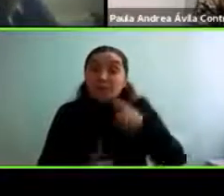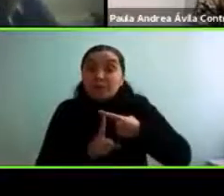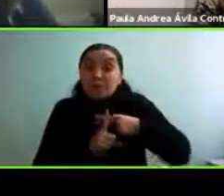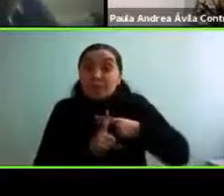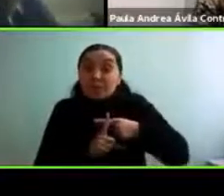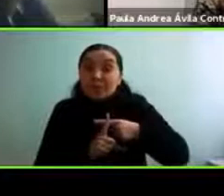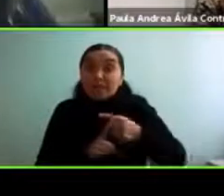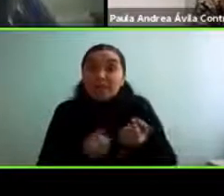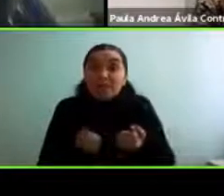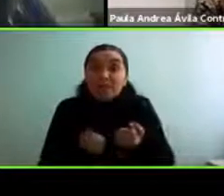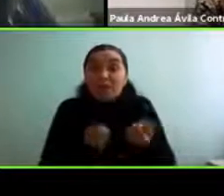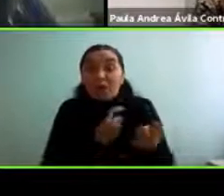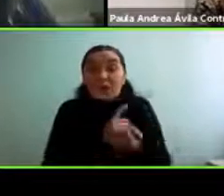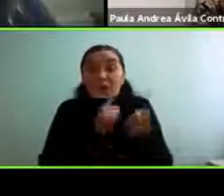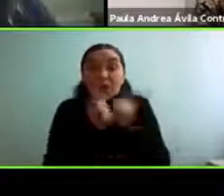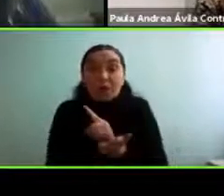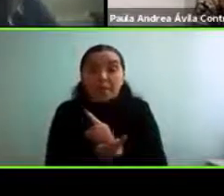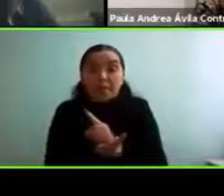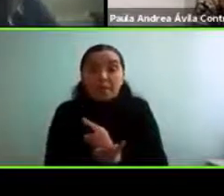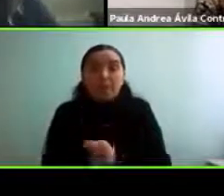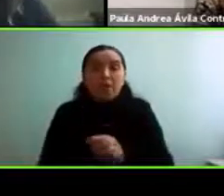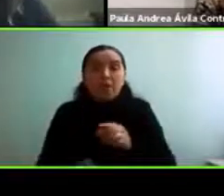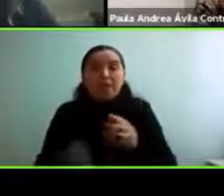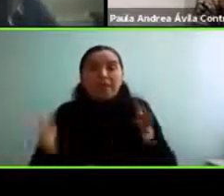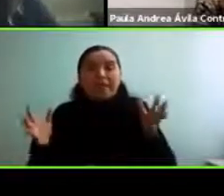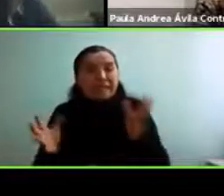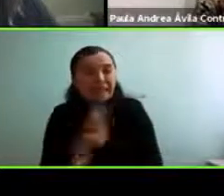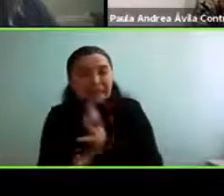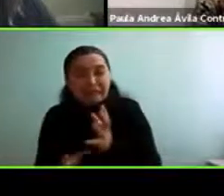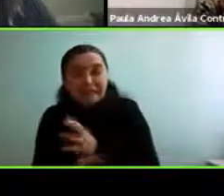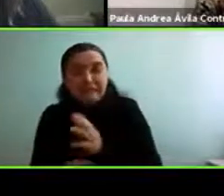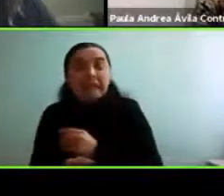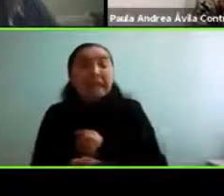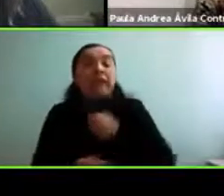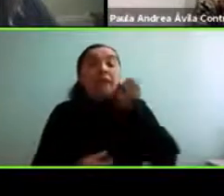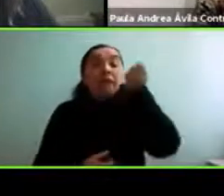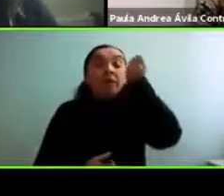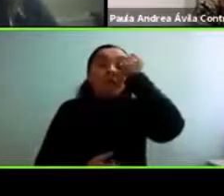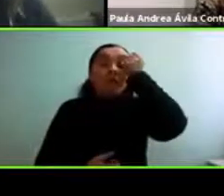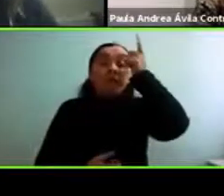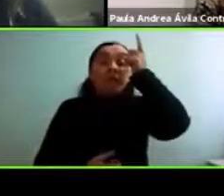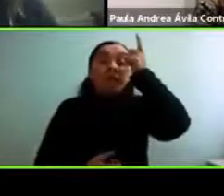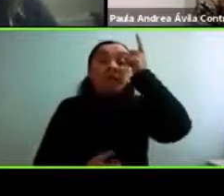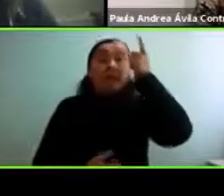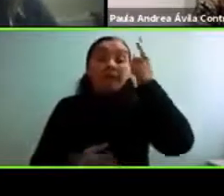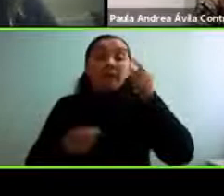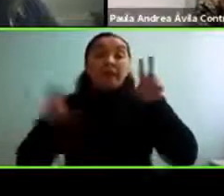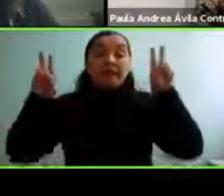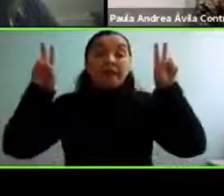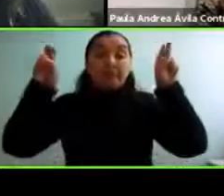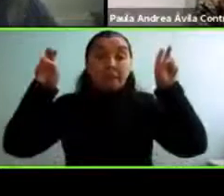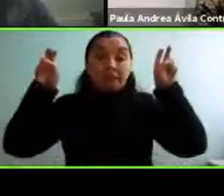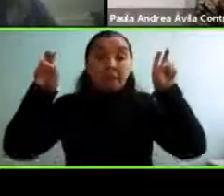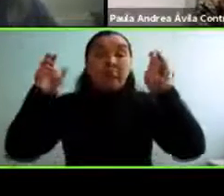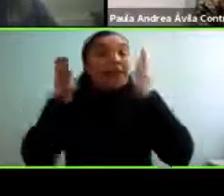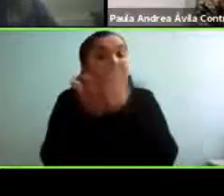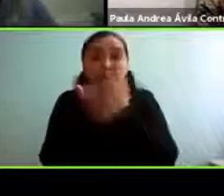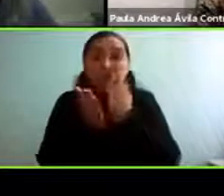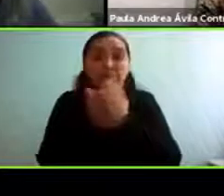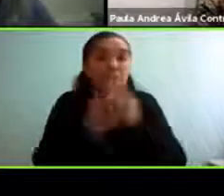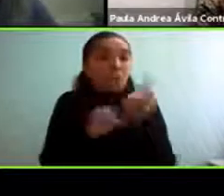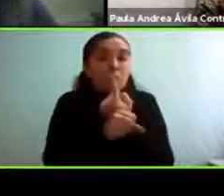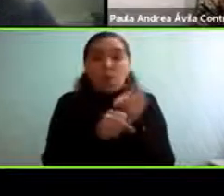decante como esta crisis de entender que estos temas tenemos que hablarlos todos como